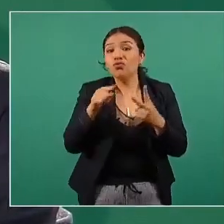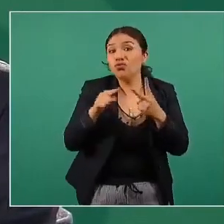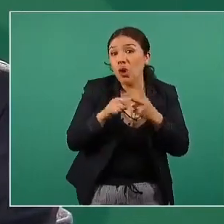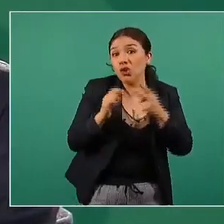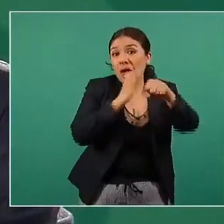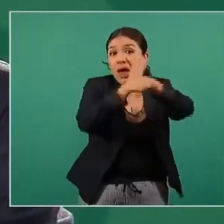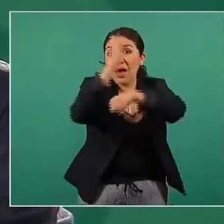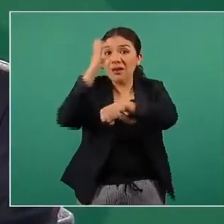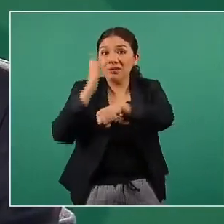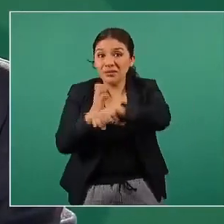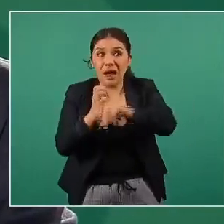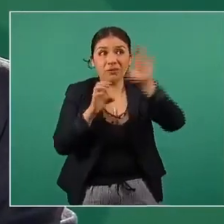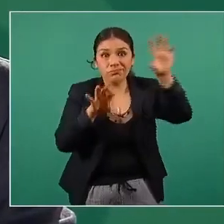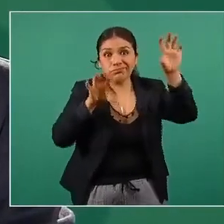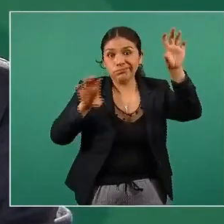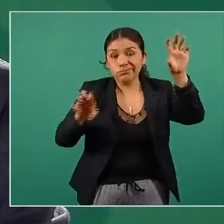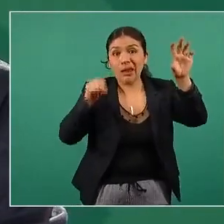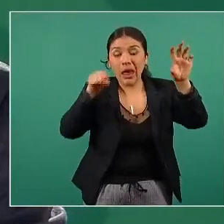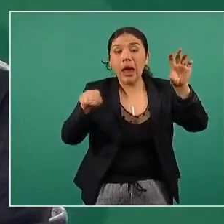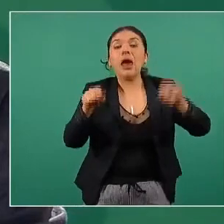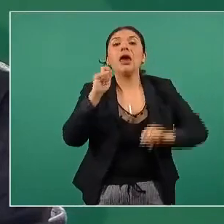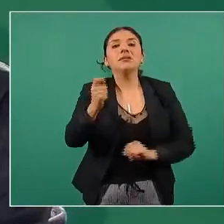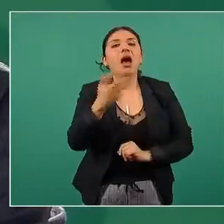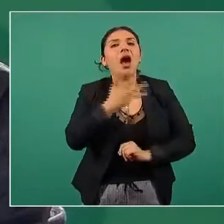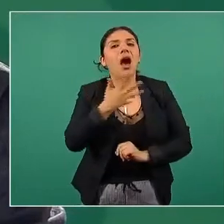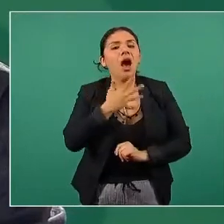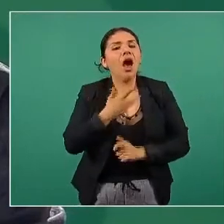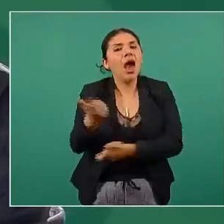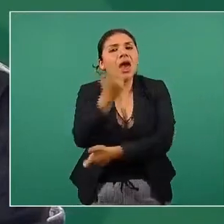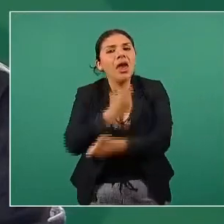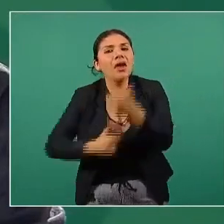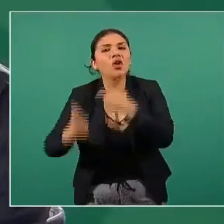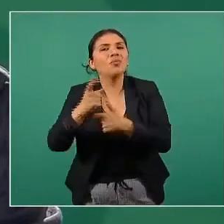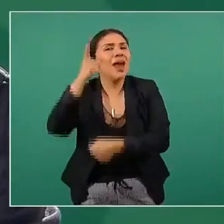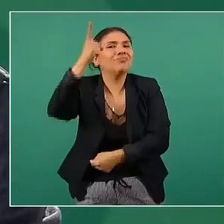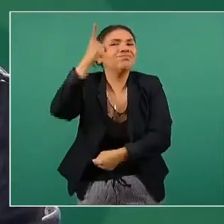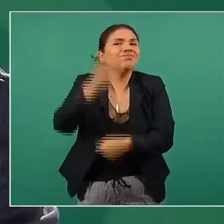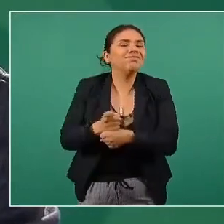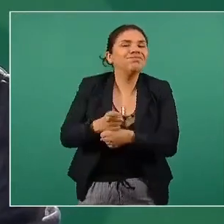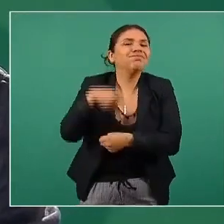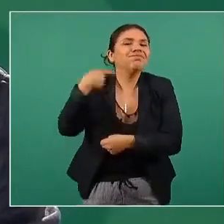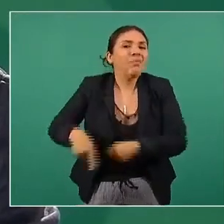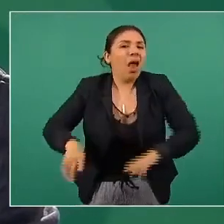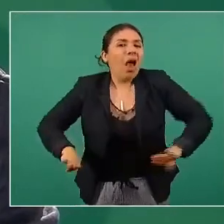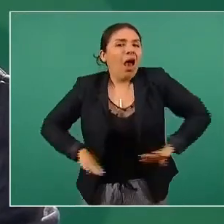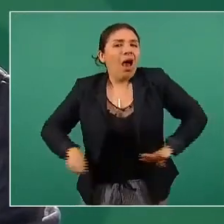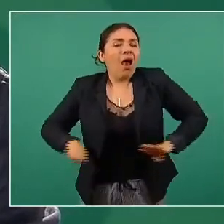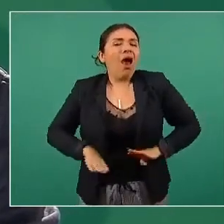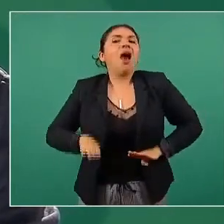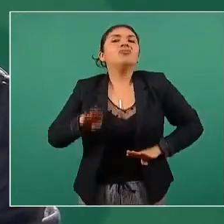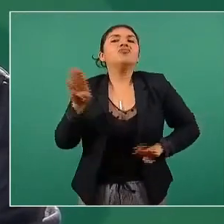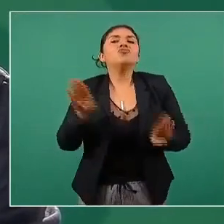entidades federativas que tienen una economía basada prácticamente en una sola actividad,